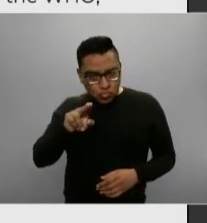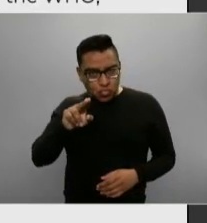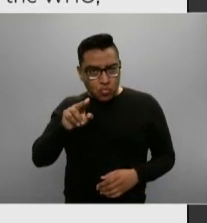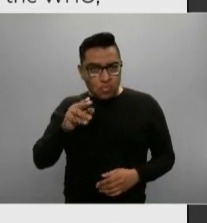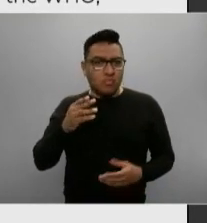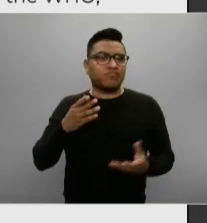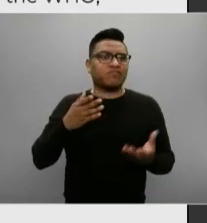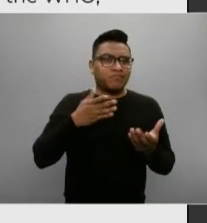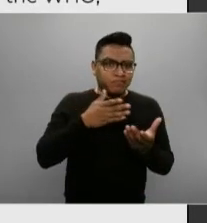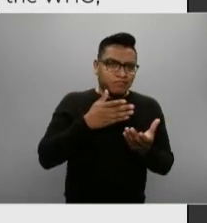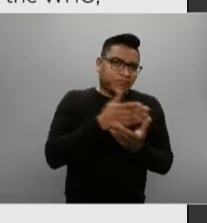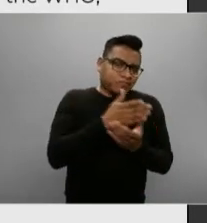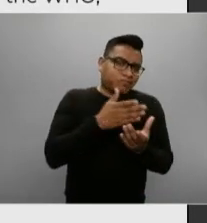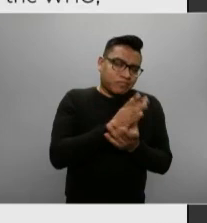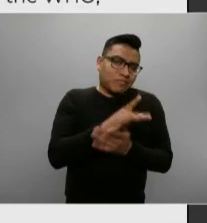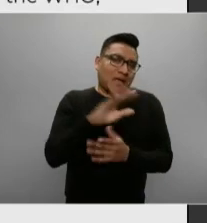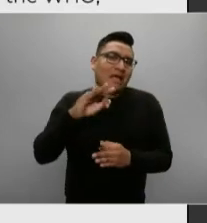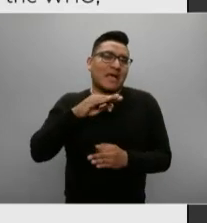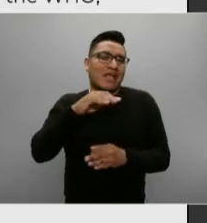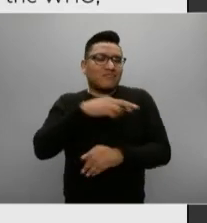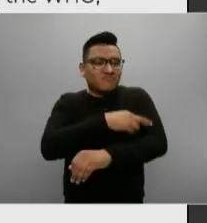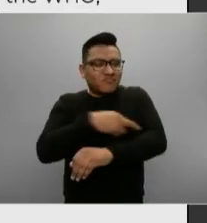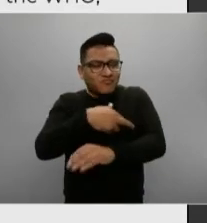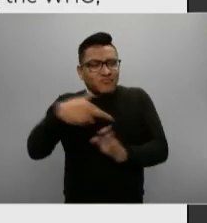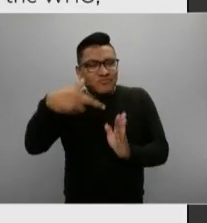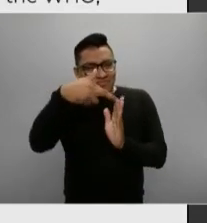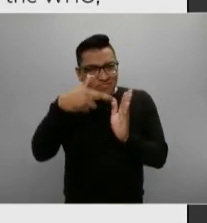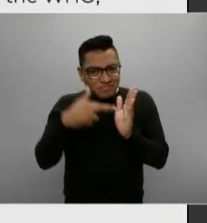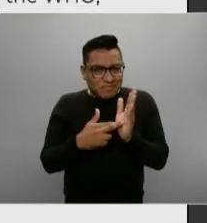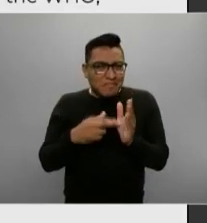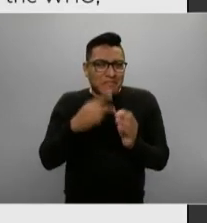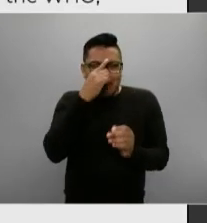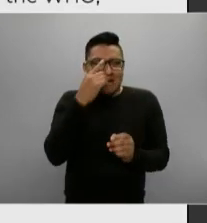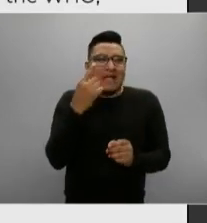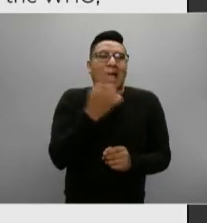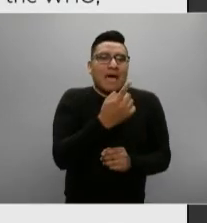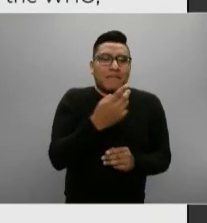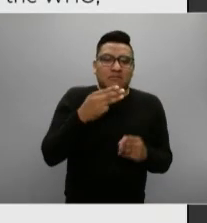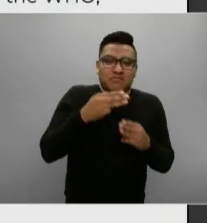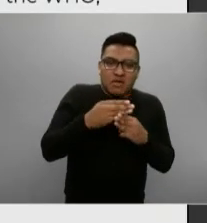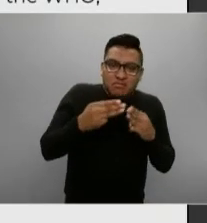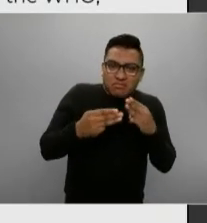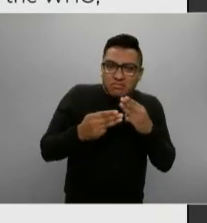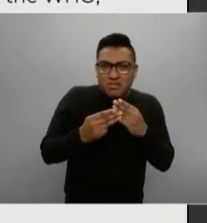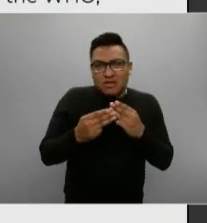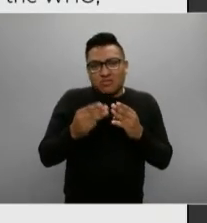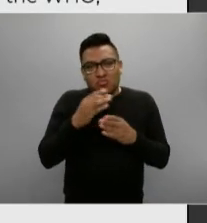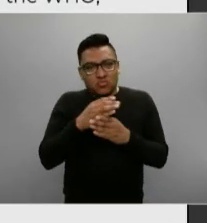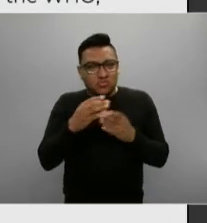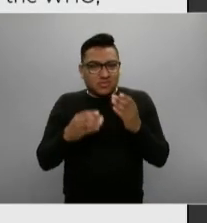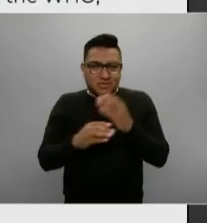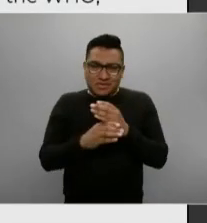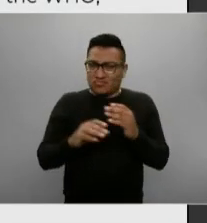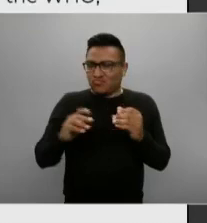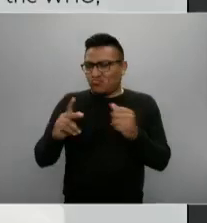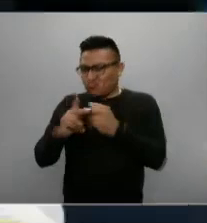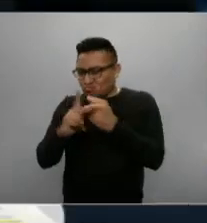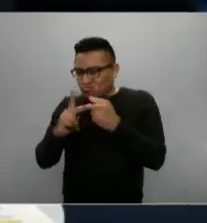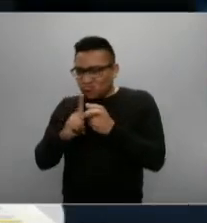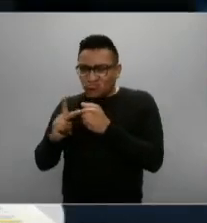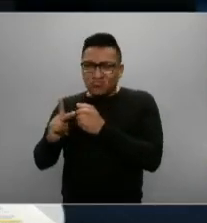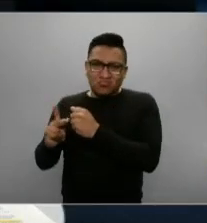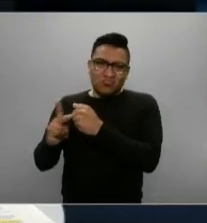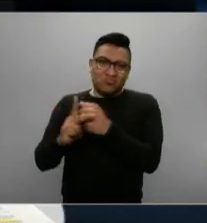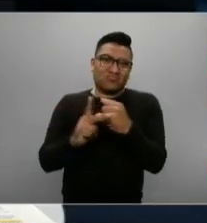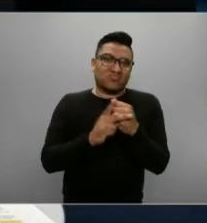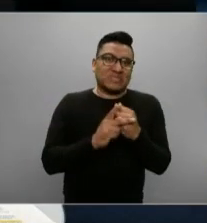urgentes a fin de evitar el acaparamiento y encarecimiento de los insumos médicos que requieren todas las Naciones en este momento